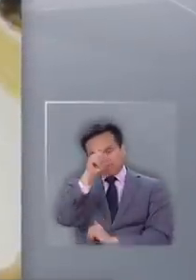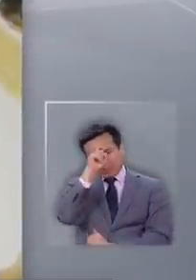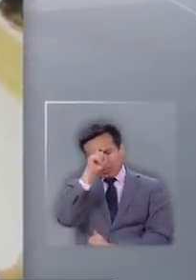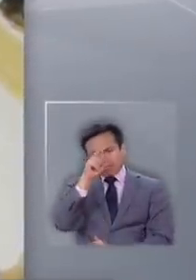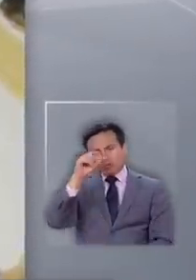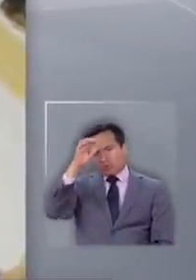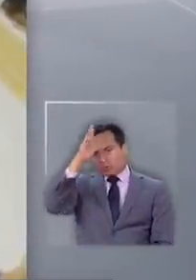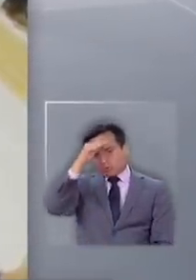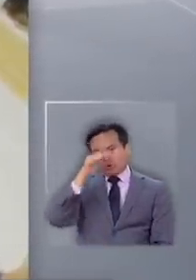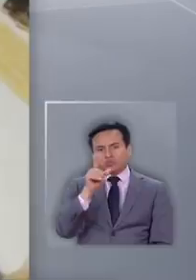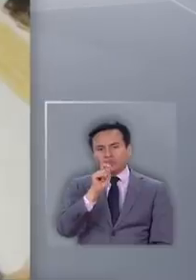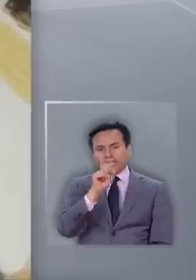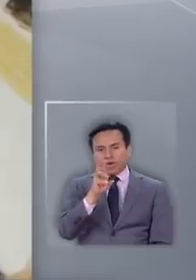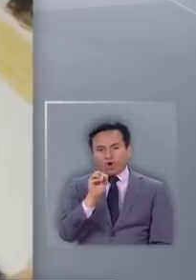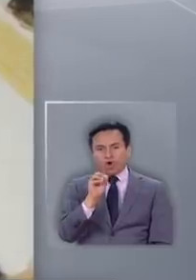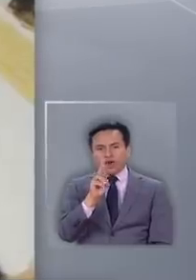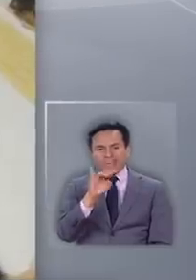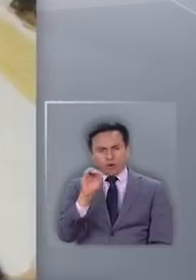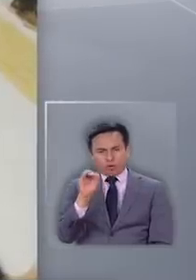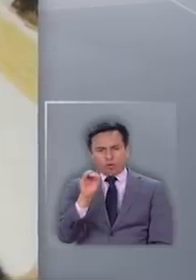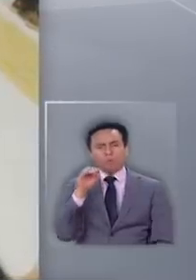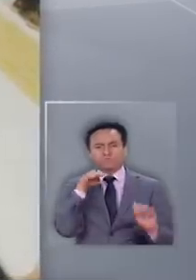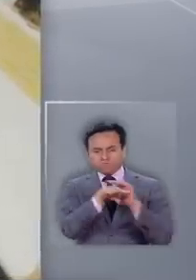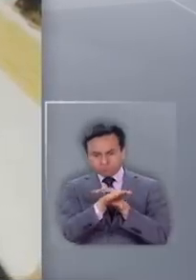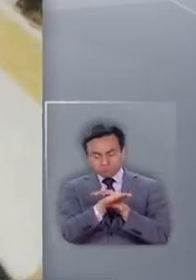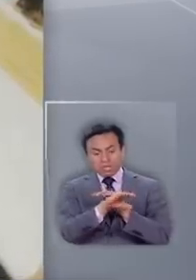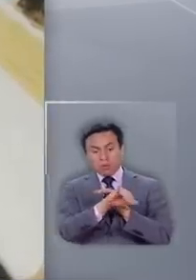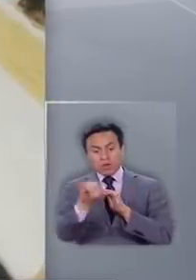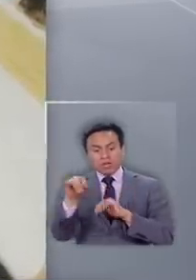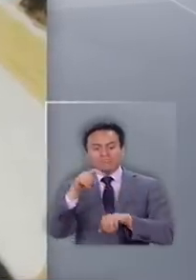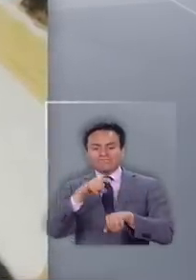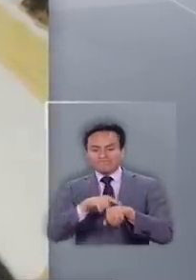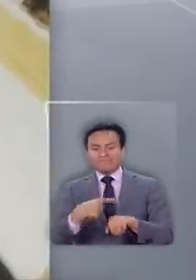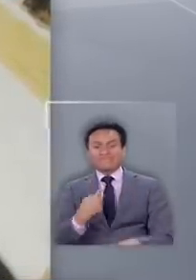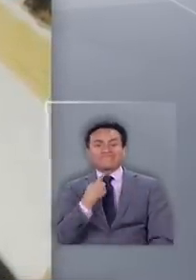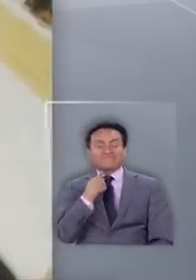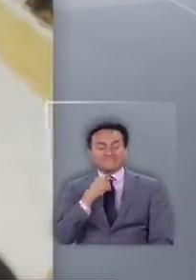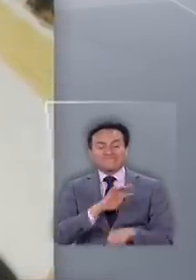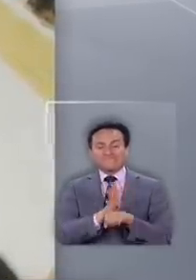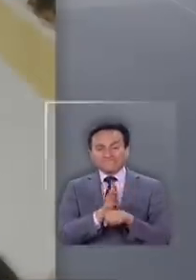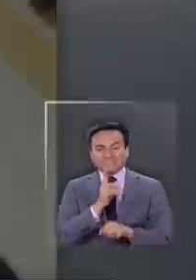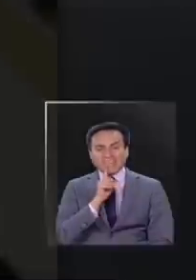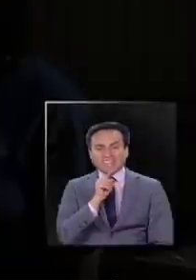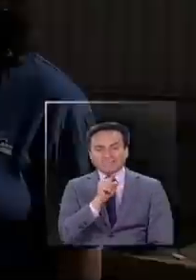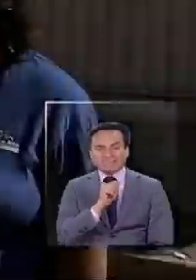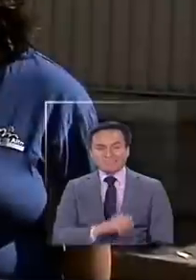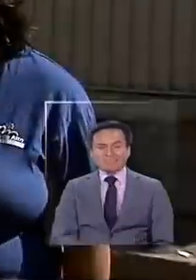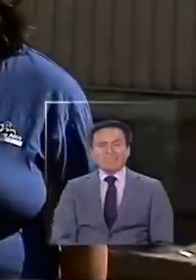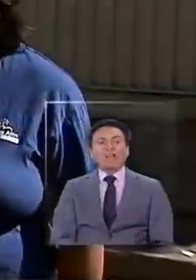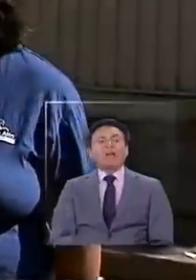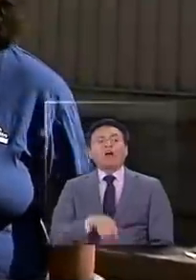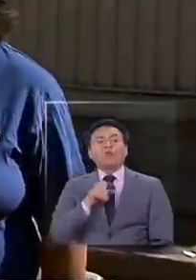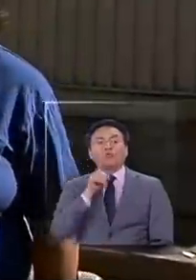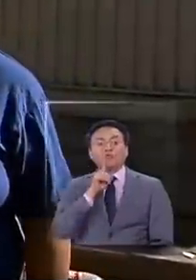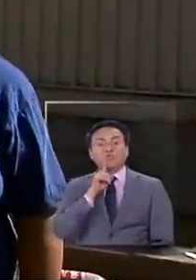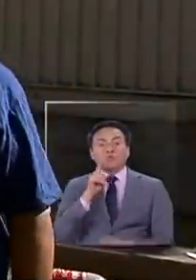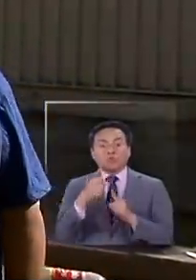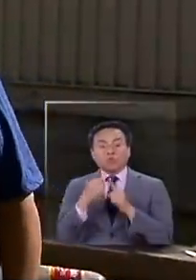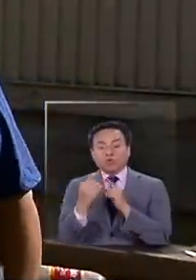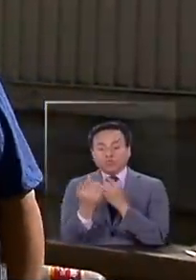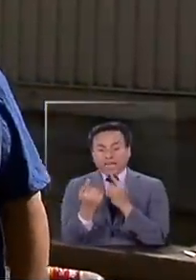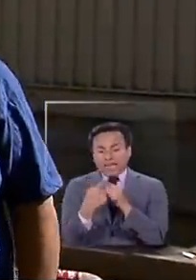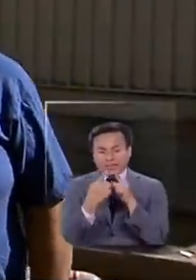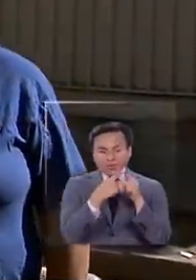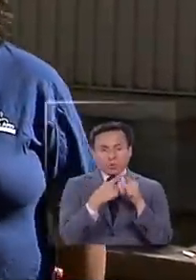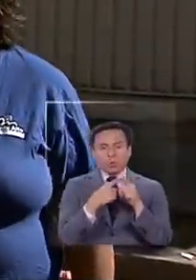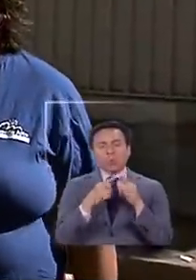Sótero del Río, recinto médico donde horas más tarde le confirmaron que tenía coronavirus. Él tenía el contacto con su gente acá,